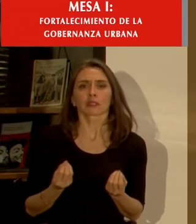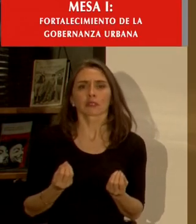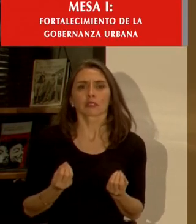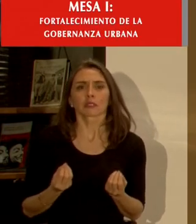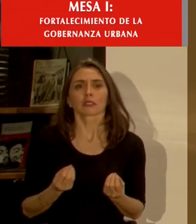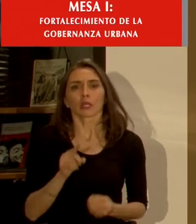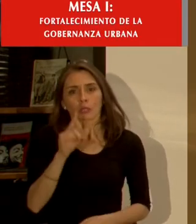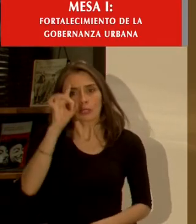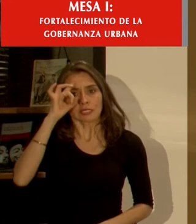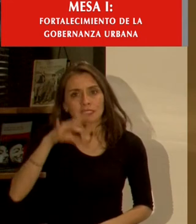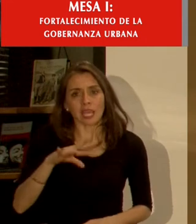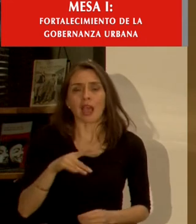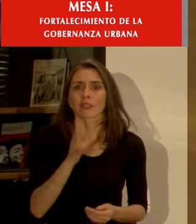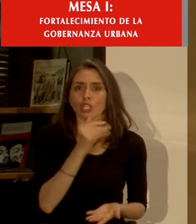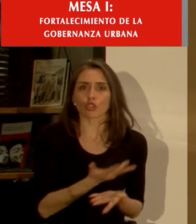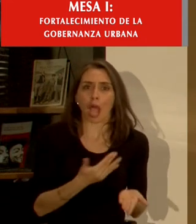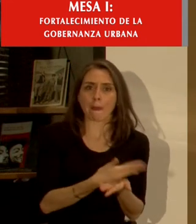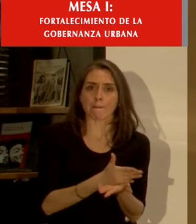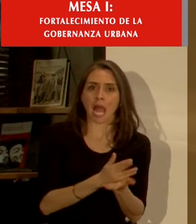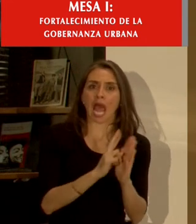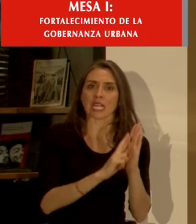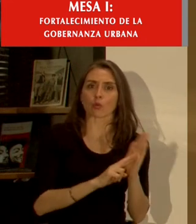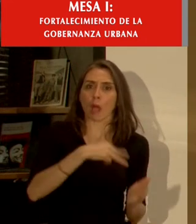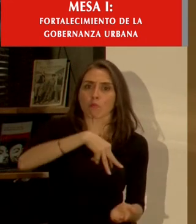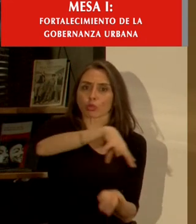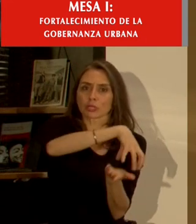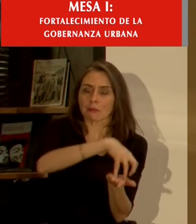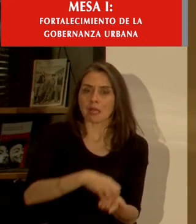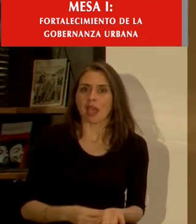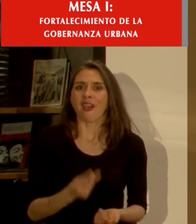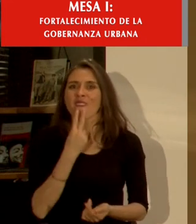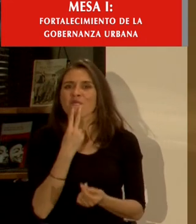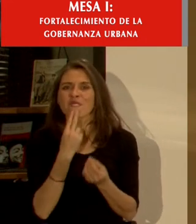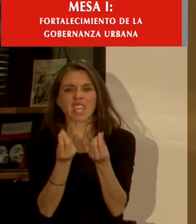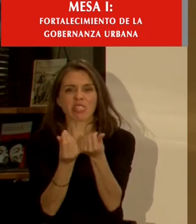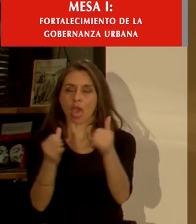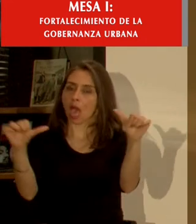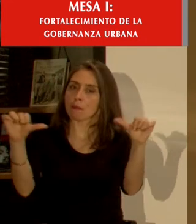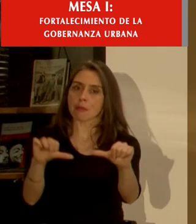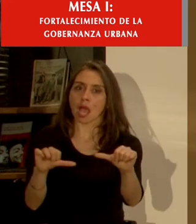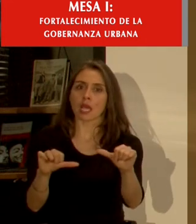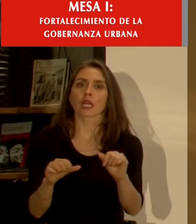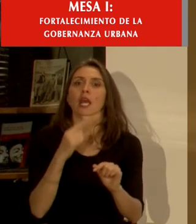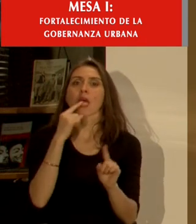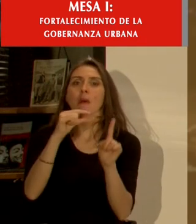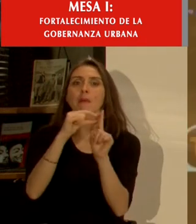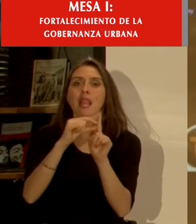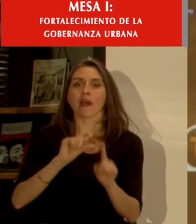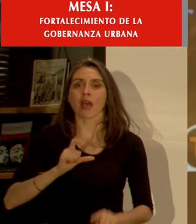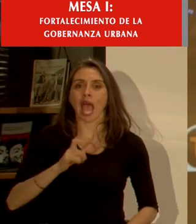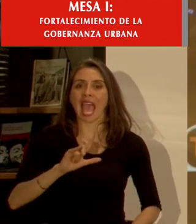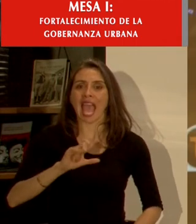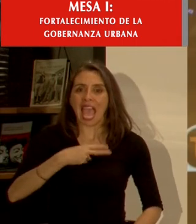sabían ustedes que acá no hay un plan regulador que la calidad de vida es paupérrima y se instaló el concepto del gueto vertical